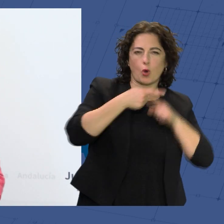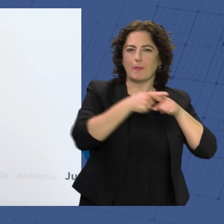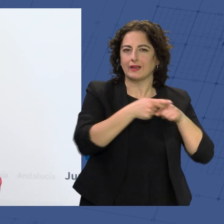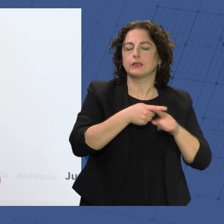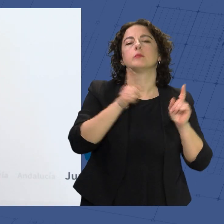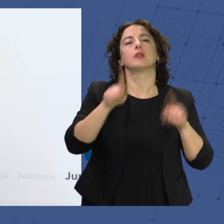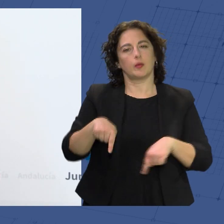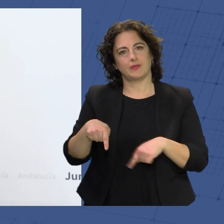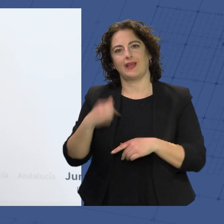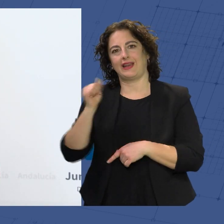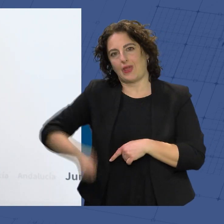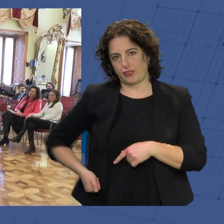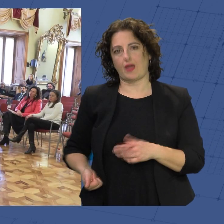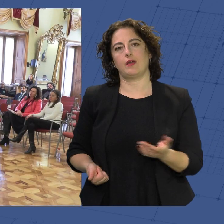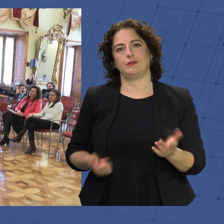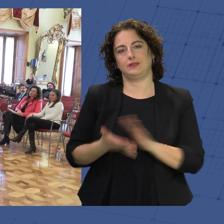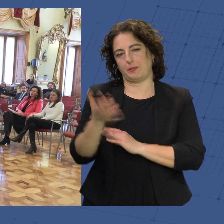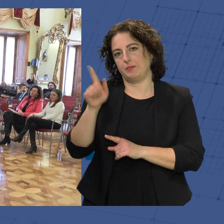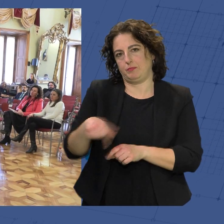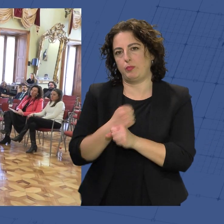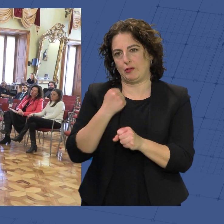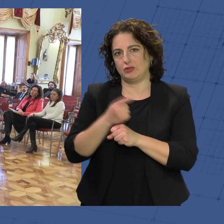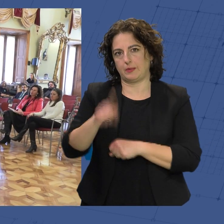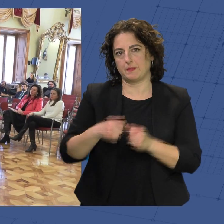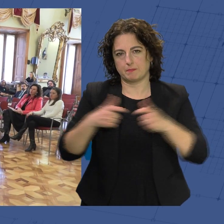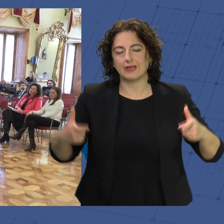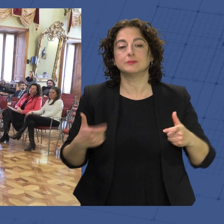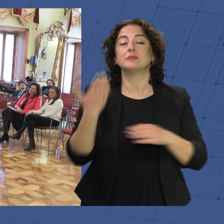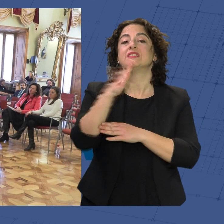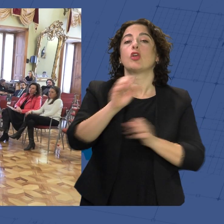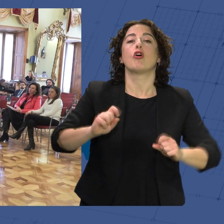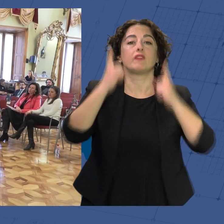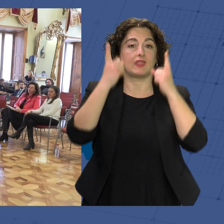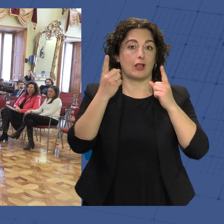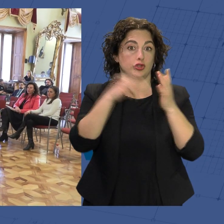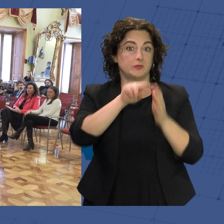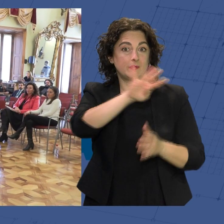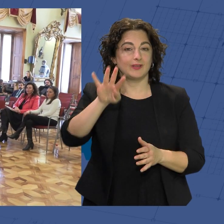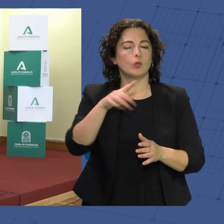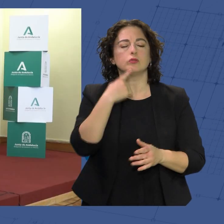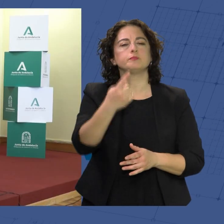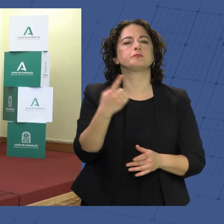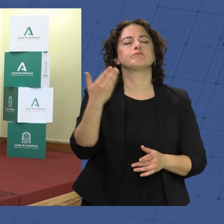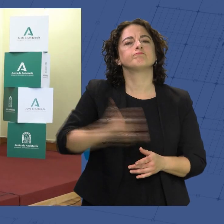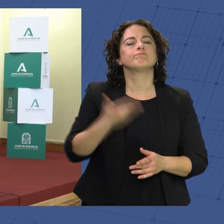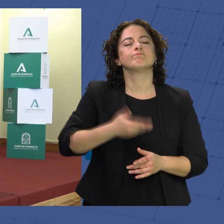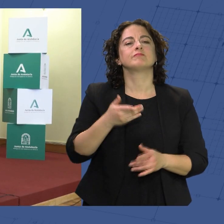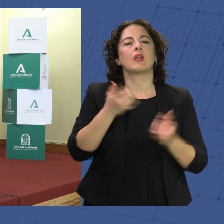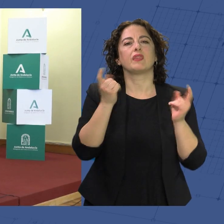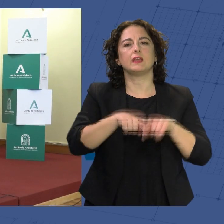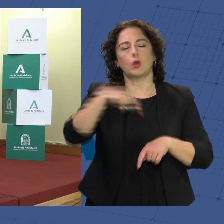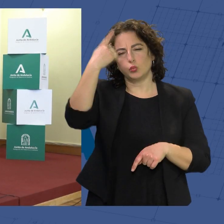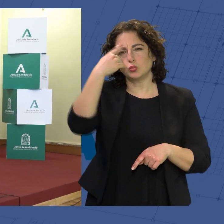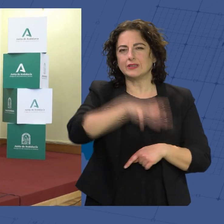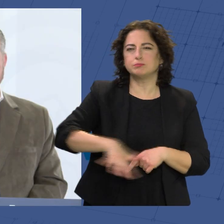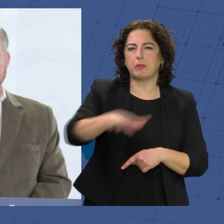sino también es riqueza y es empleo. En la presentación oficial de Dream Beach 2024 se ha subrayado que esta cita cultural es un gran